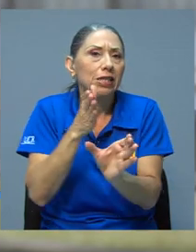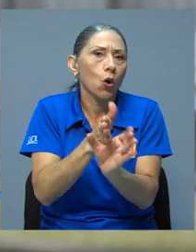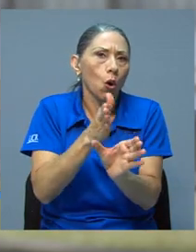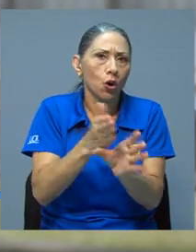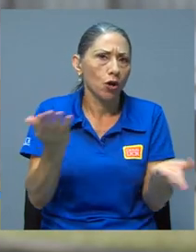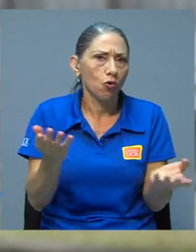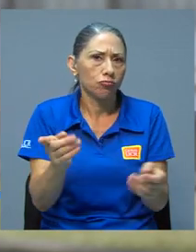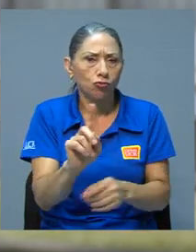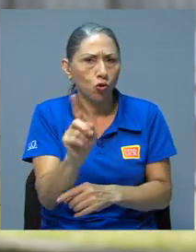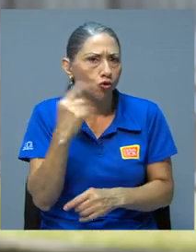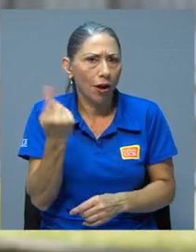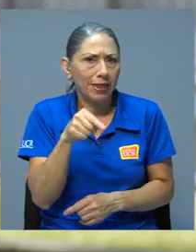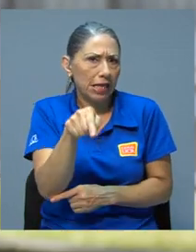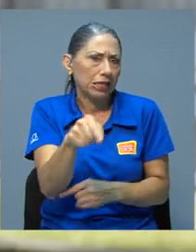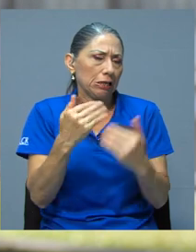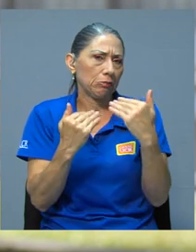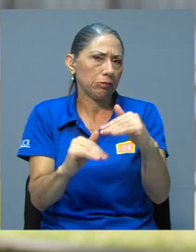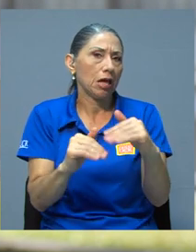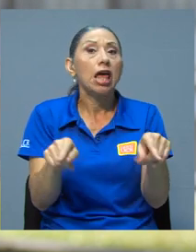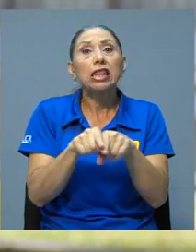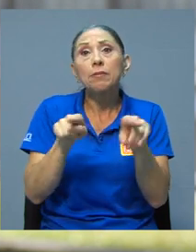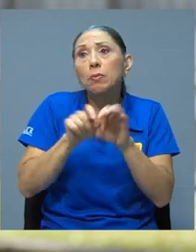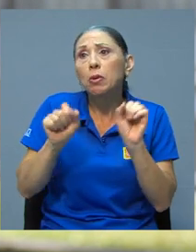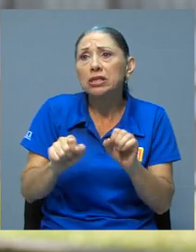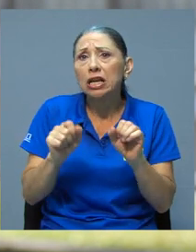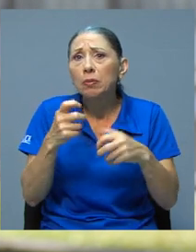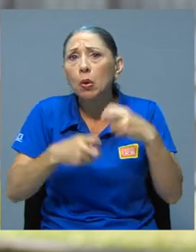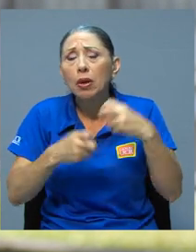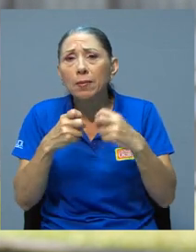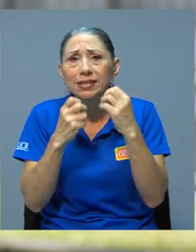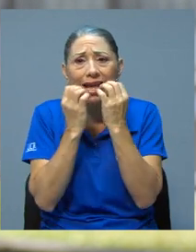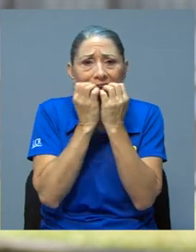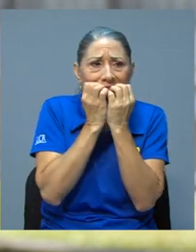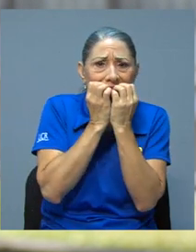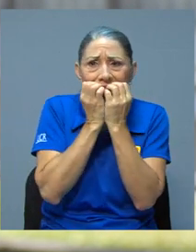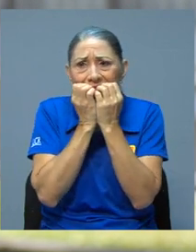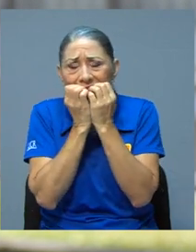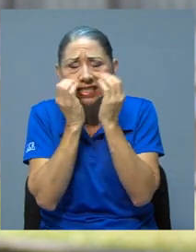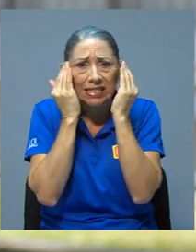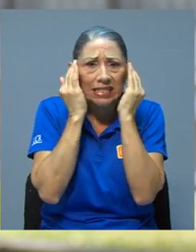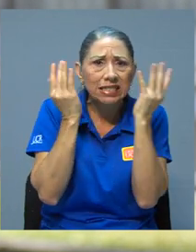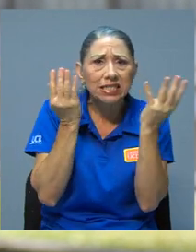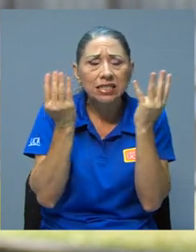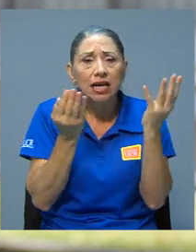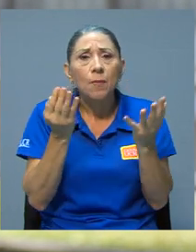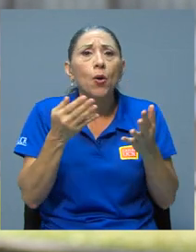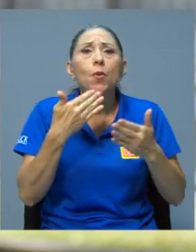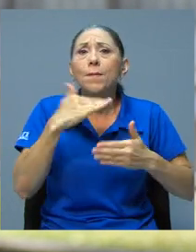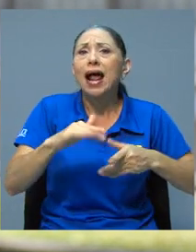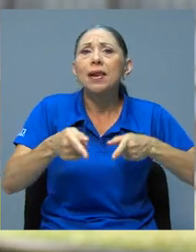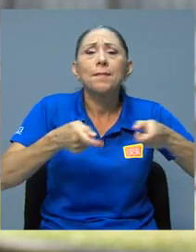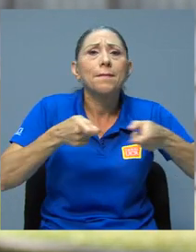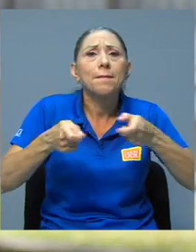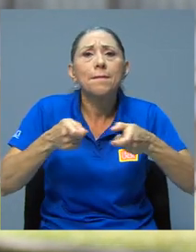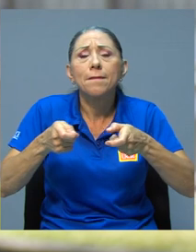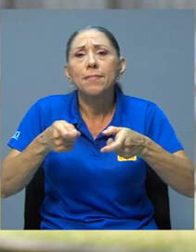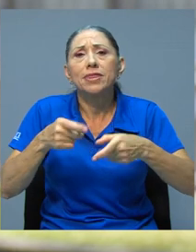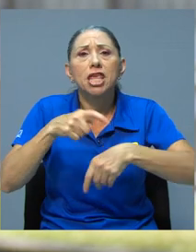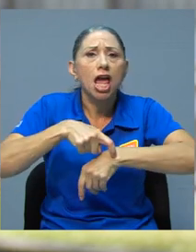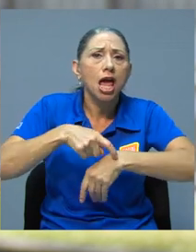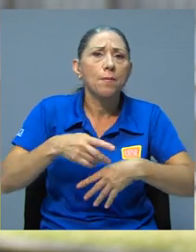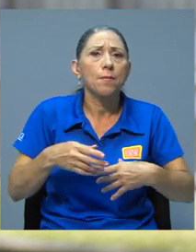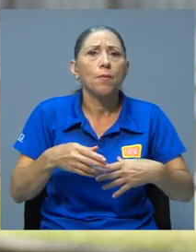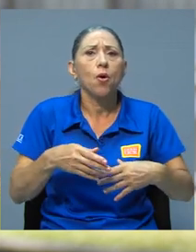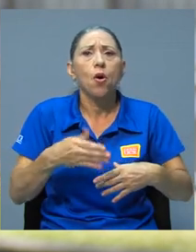problema psicológico, sino que también puede ser problemas de ansiedad por un mal manejo, digamos, del tiempo, del manejo de los cursos,